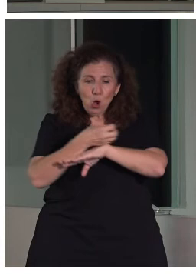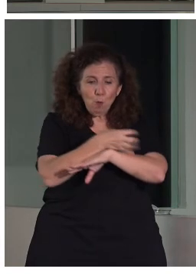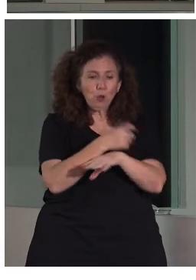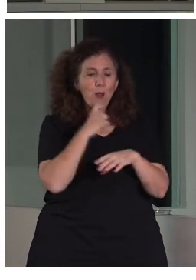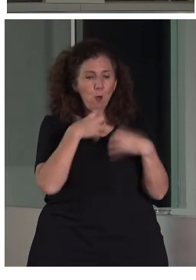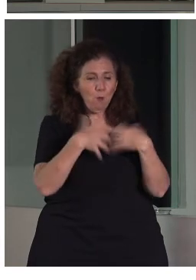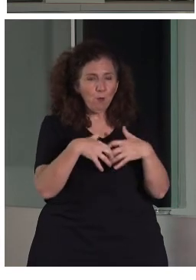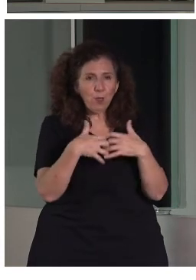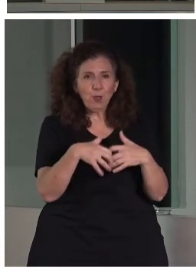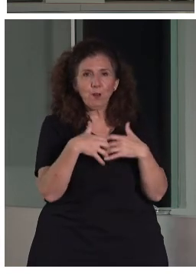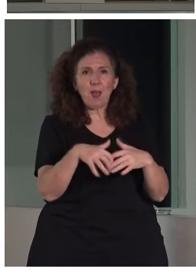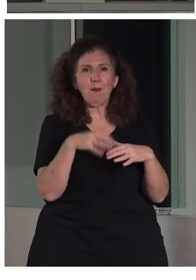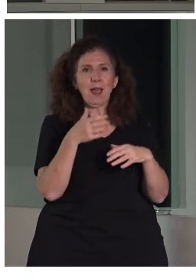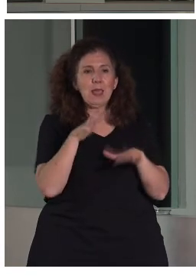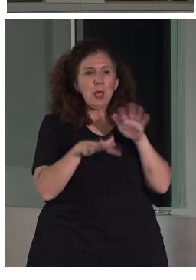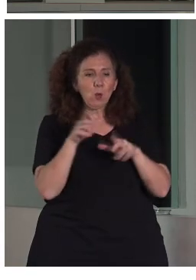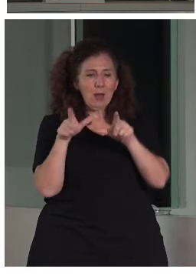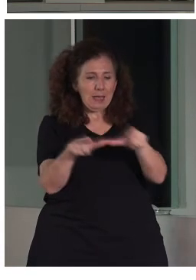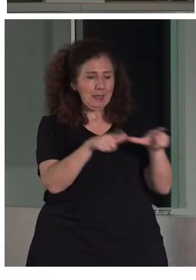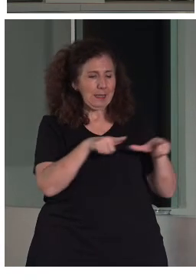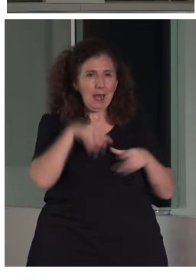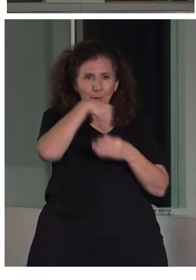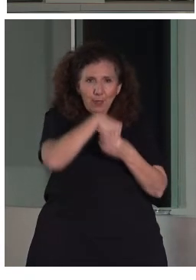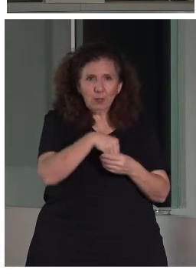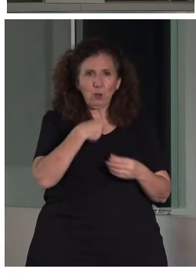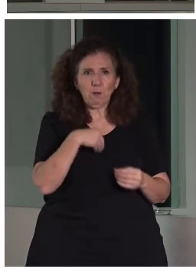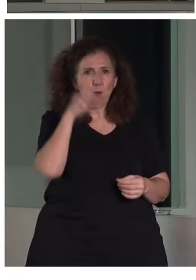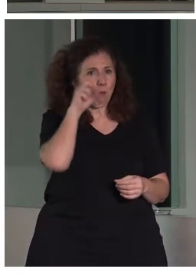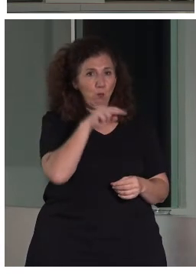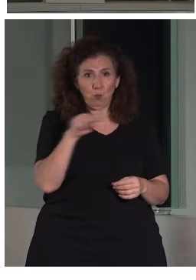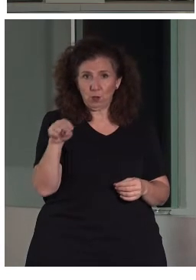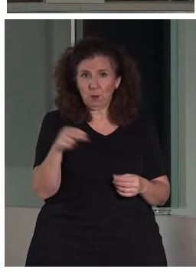y de algunas de las salas relevantes dentro del propio museo.